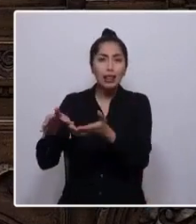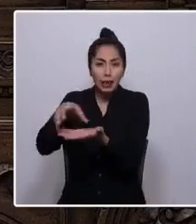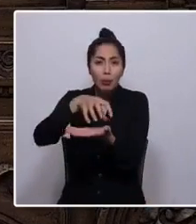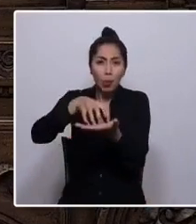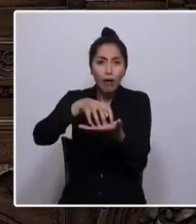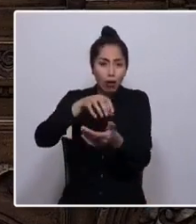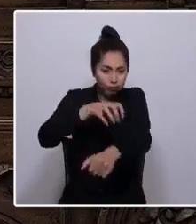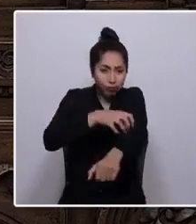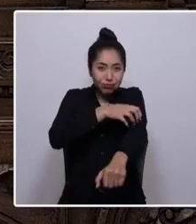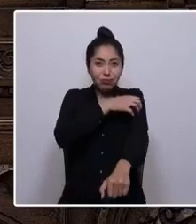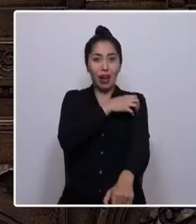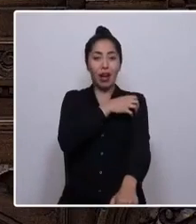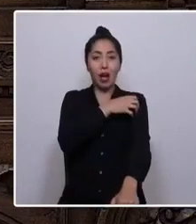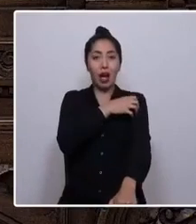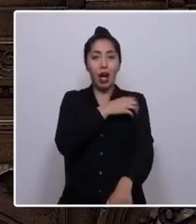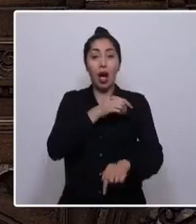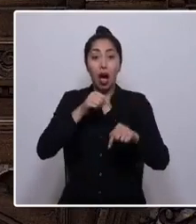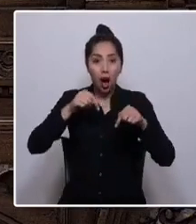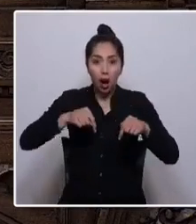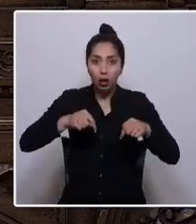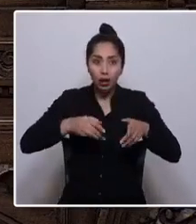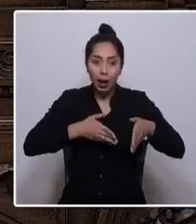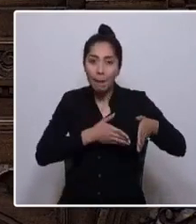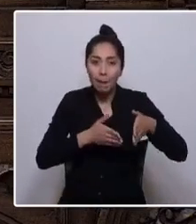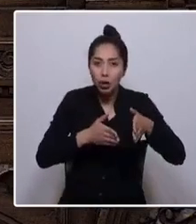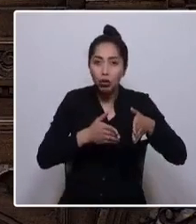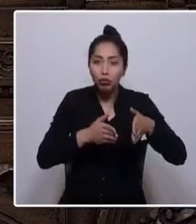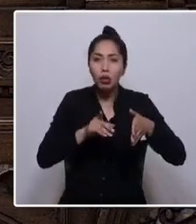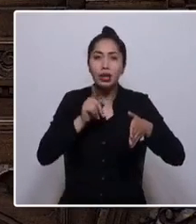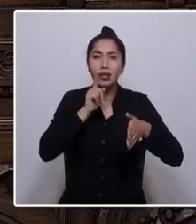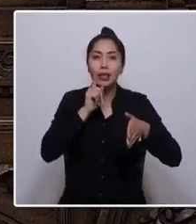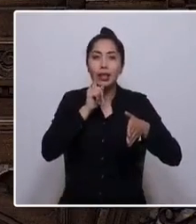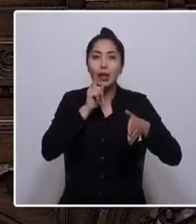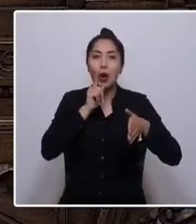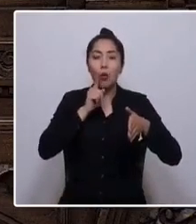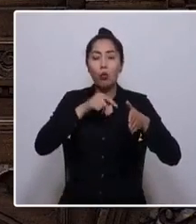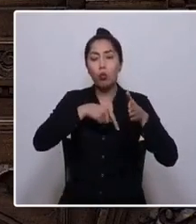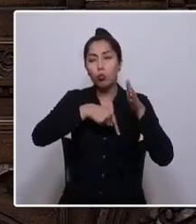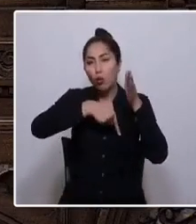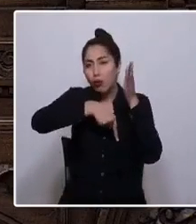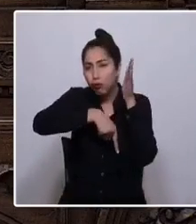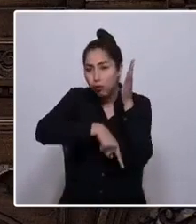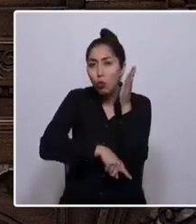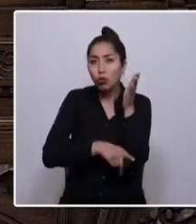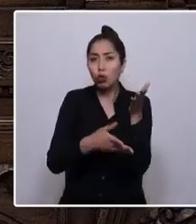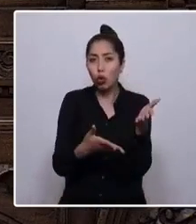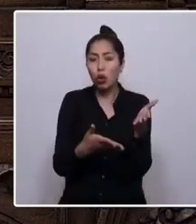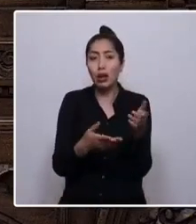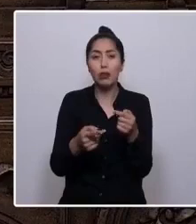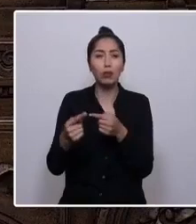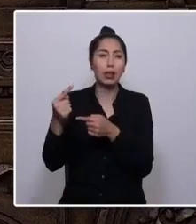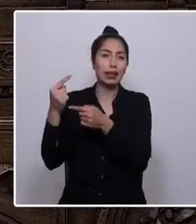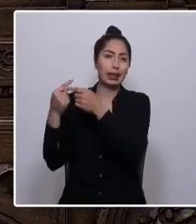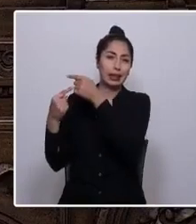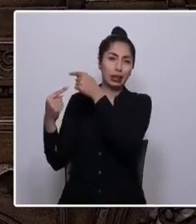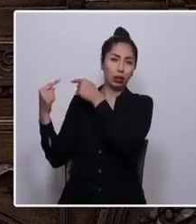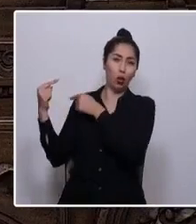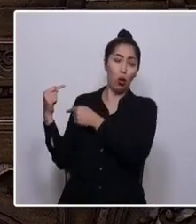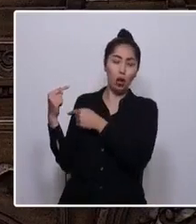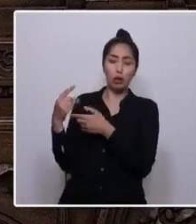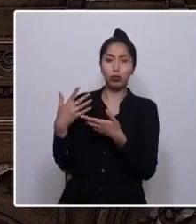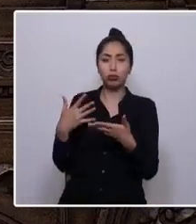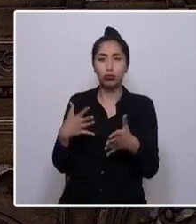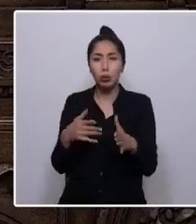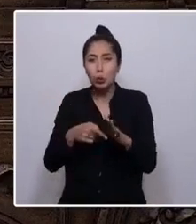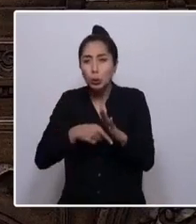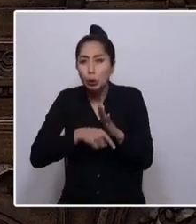país. El camino que abrimos tiene raíces tan profundas que penetran nuestra historia hasta el último rincón